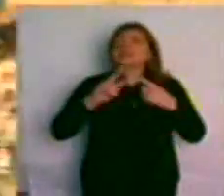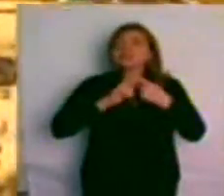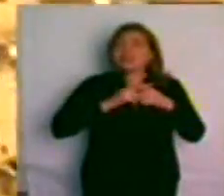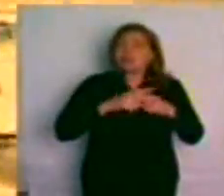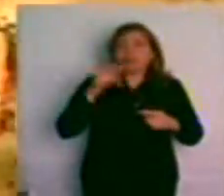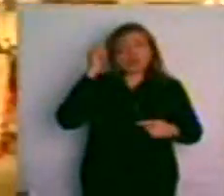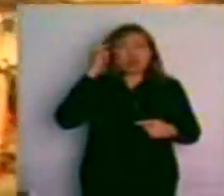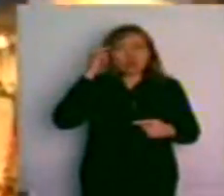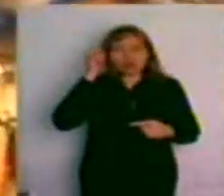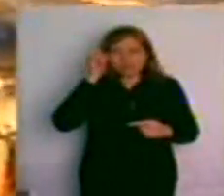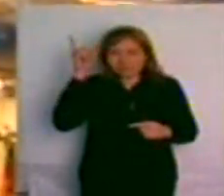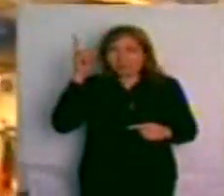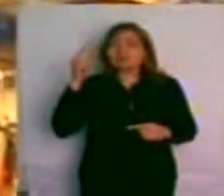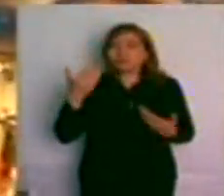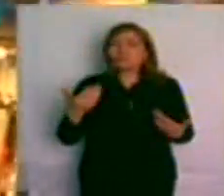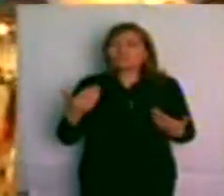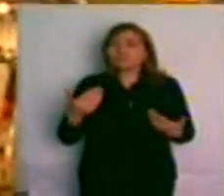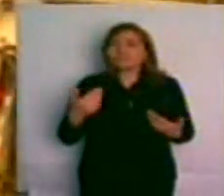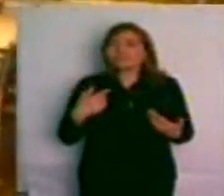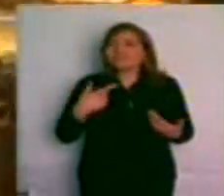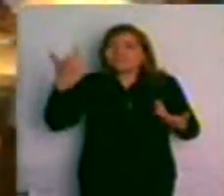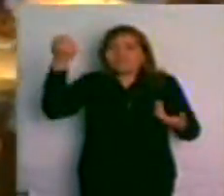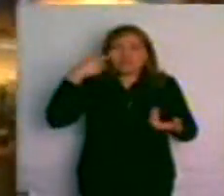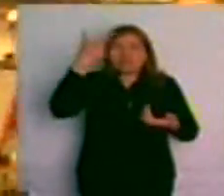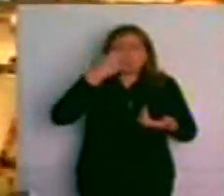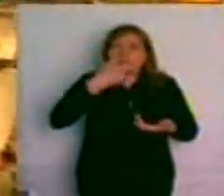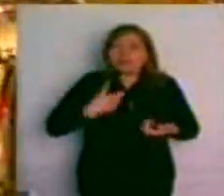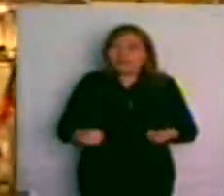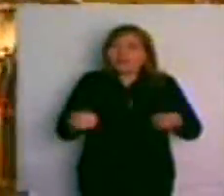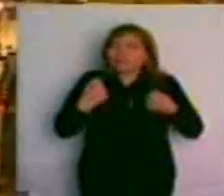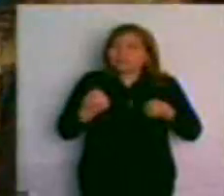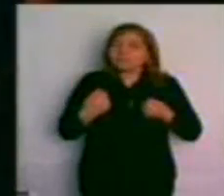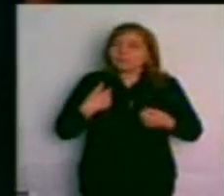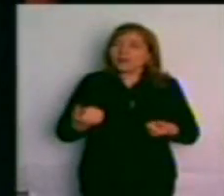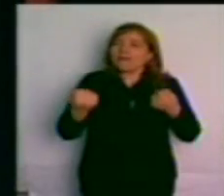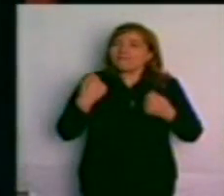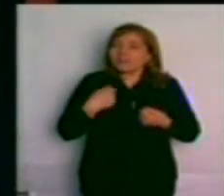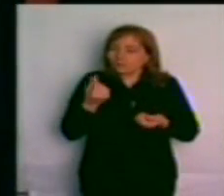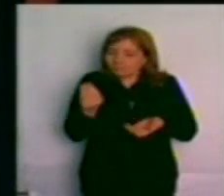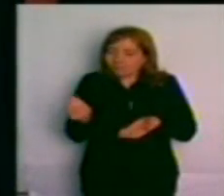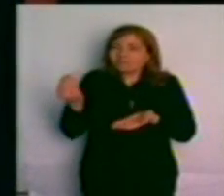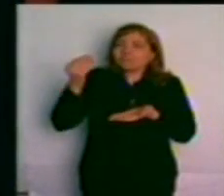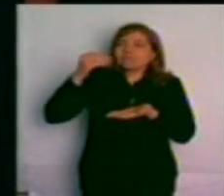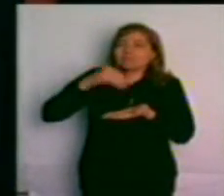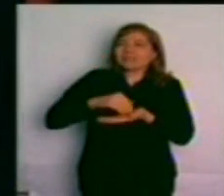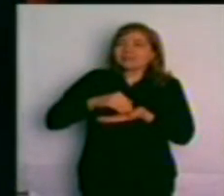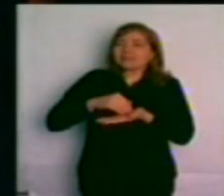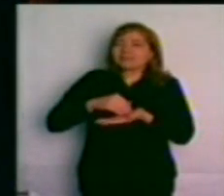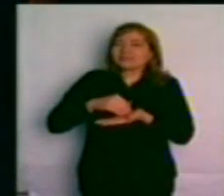conocimiento son los que van a darnos el valor agregado definitivo